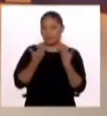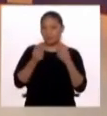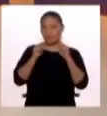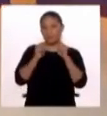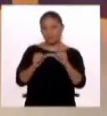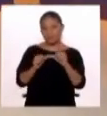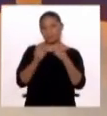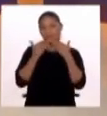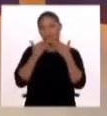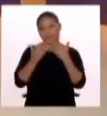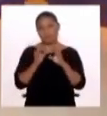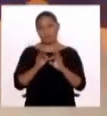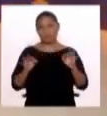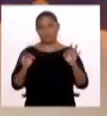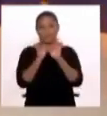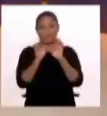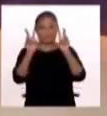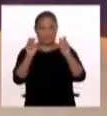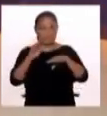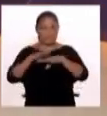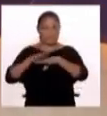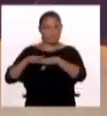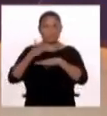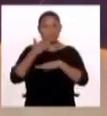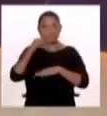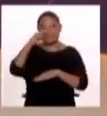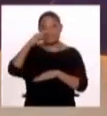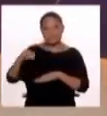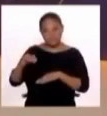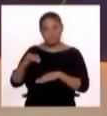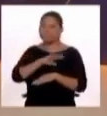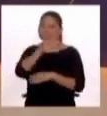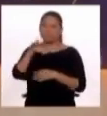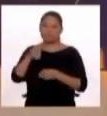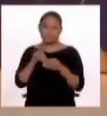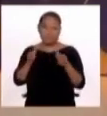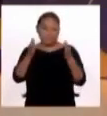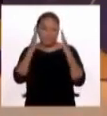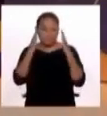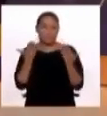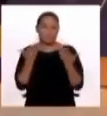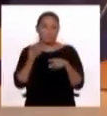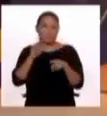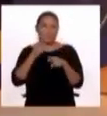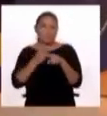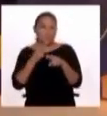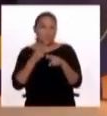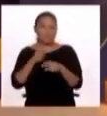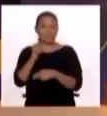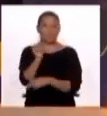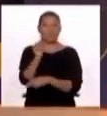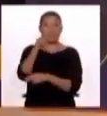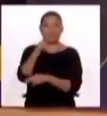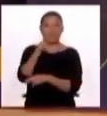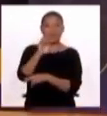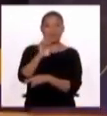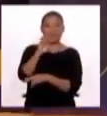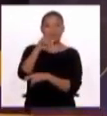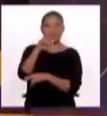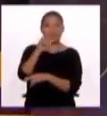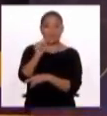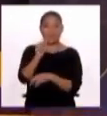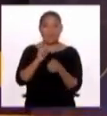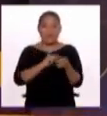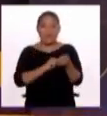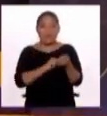...un tema muy importante para los niños, en general para todos, y es en torno a la anemia, Gastón. Así es. Hora de